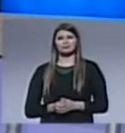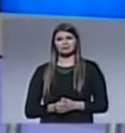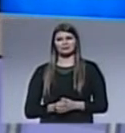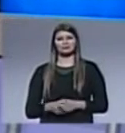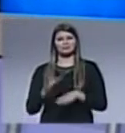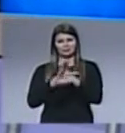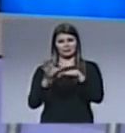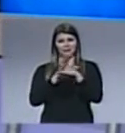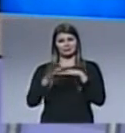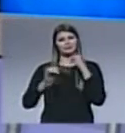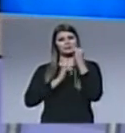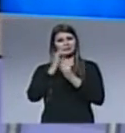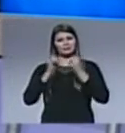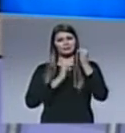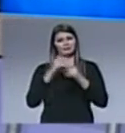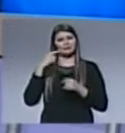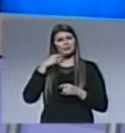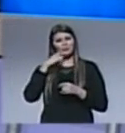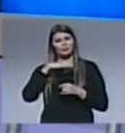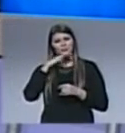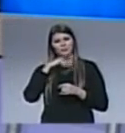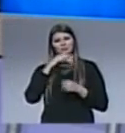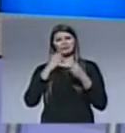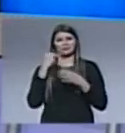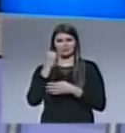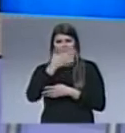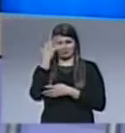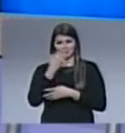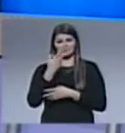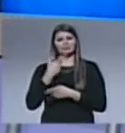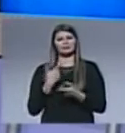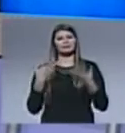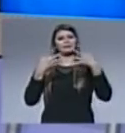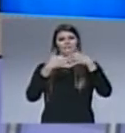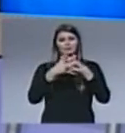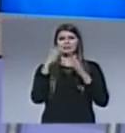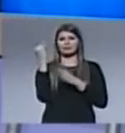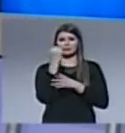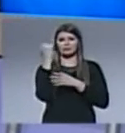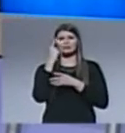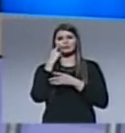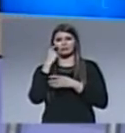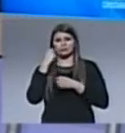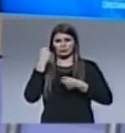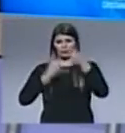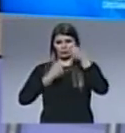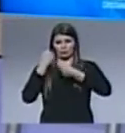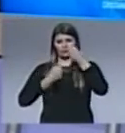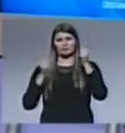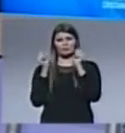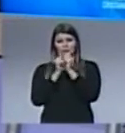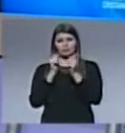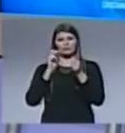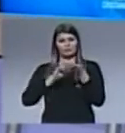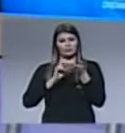Seguimos compartiendo con ustedes más noticia viva. Y la Fraternidad Internacional de Hombres de Negocios del Evangelio Completo